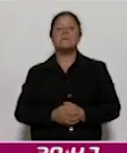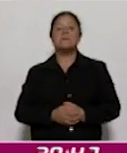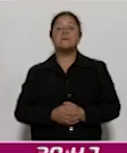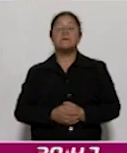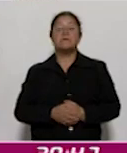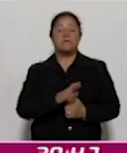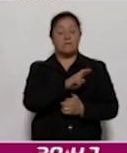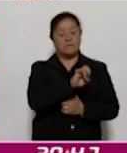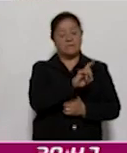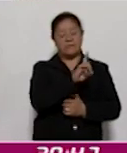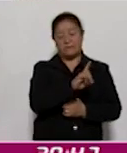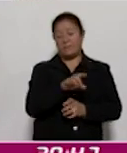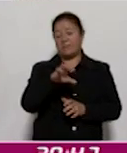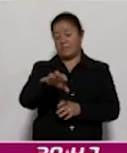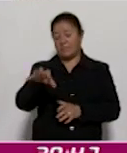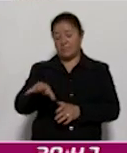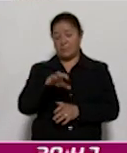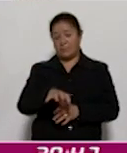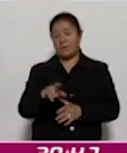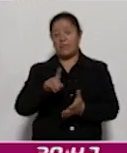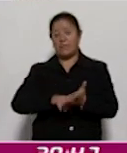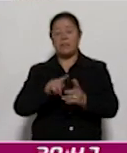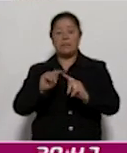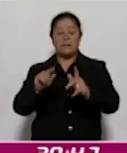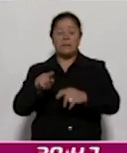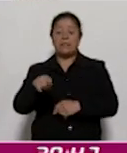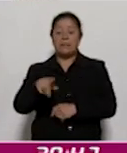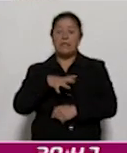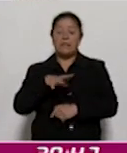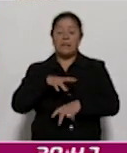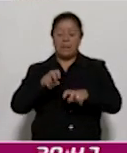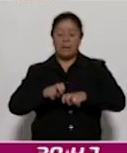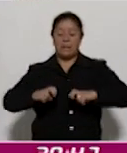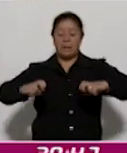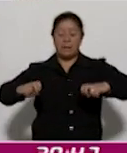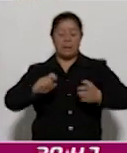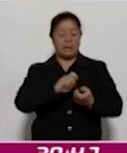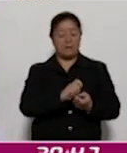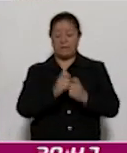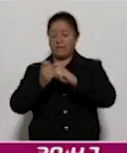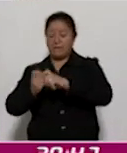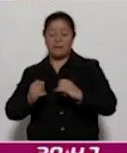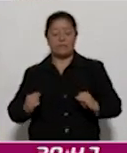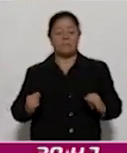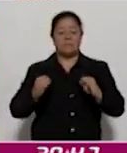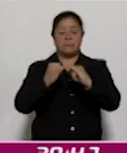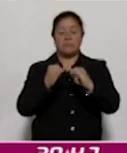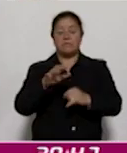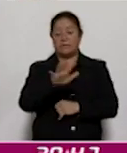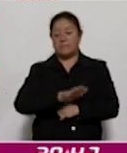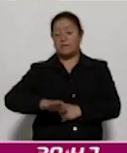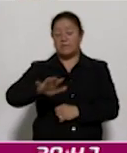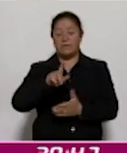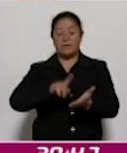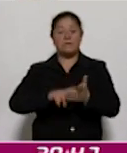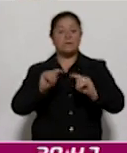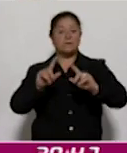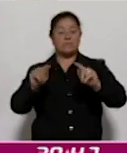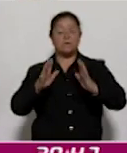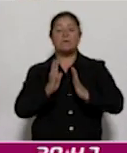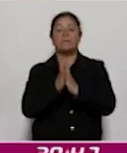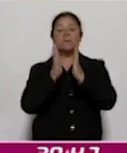Metropolitana en Tlaxcala. Durante el panel La Transversalidad Institucional de las Metrópolis en Tlaxcala